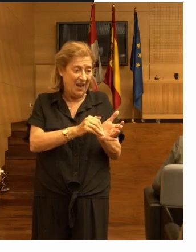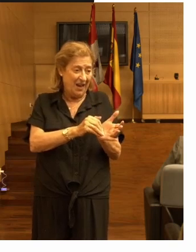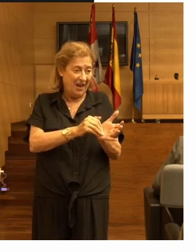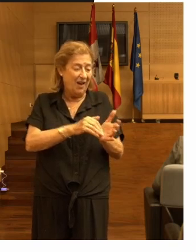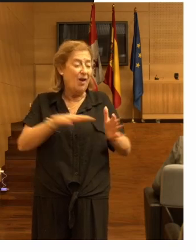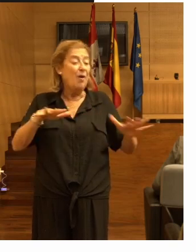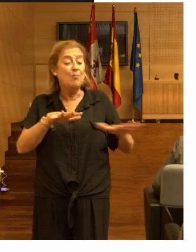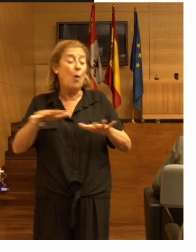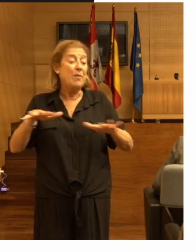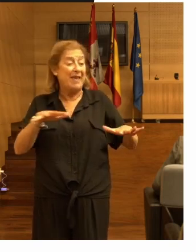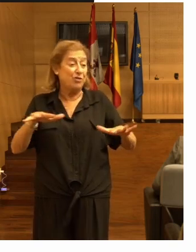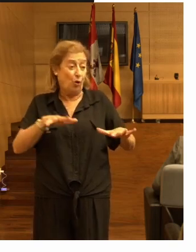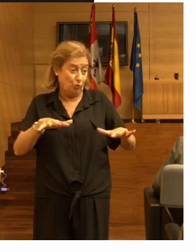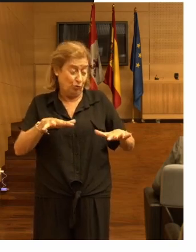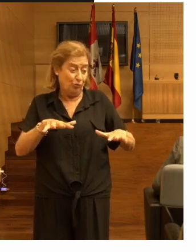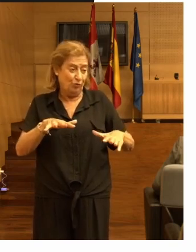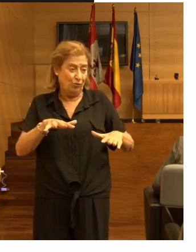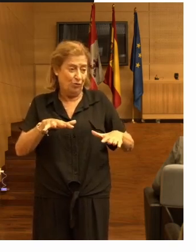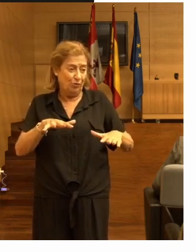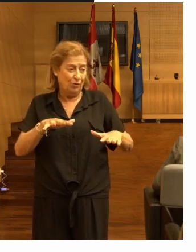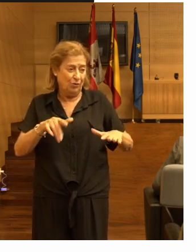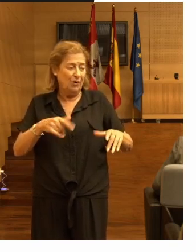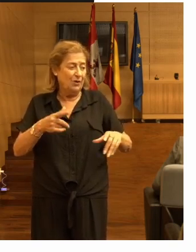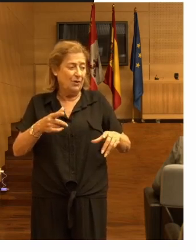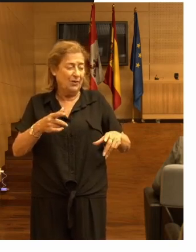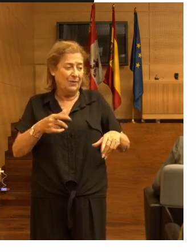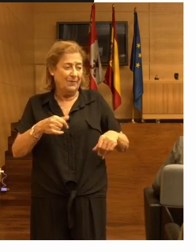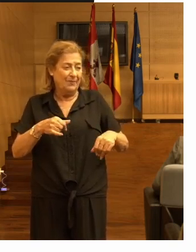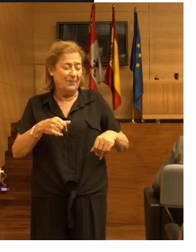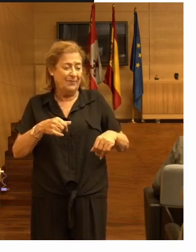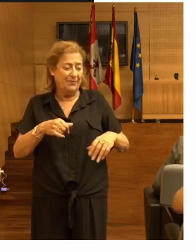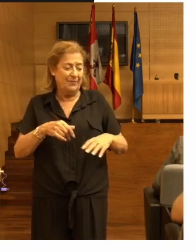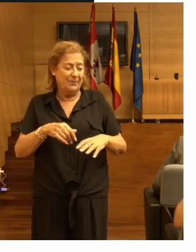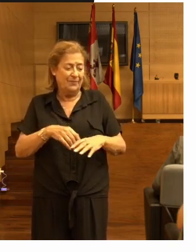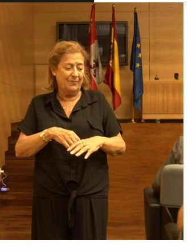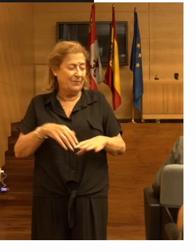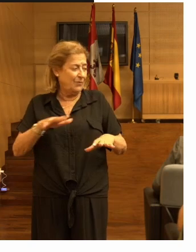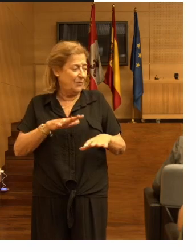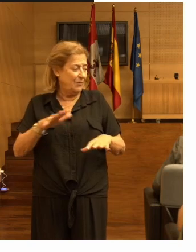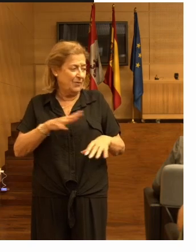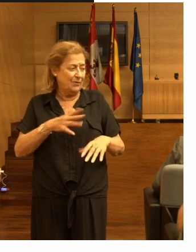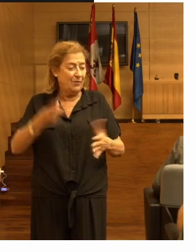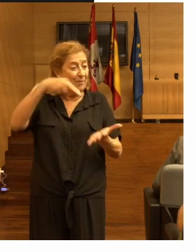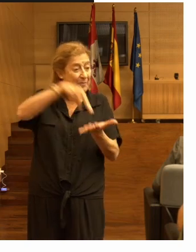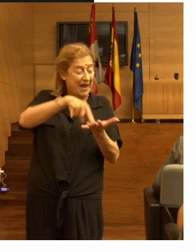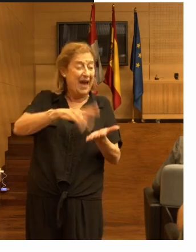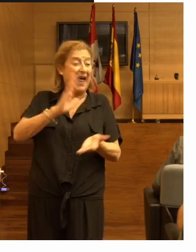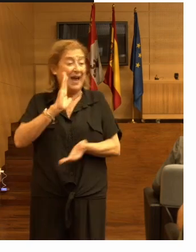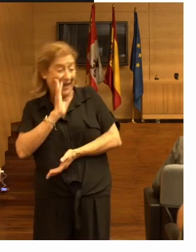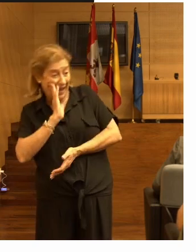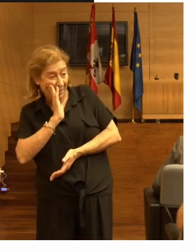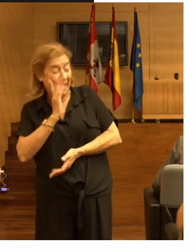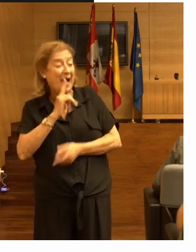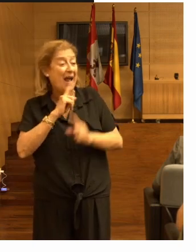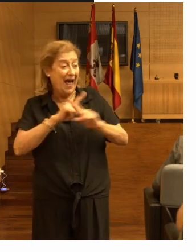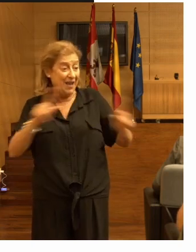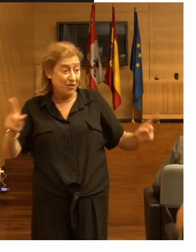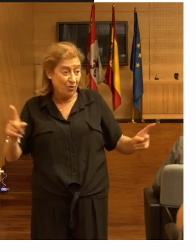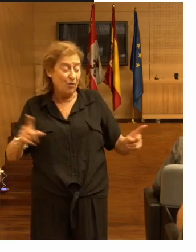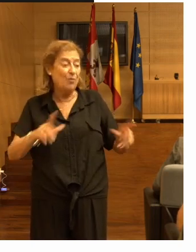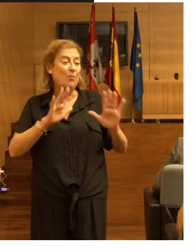movimientos de de pie a la cama al año pues